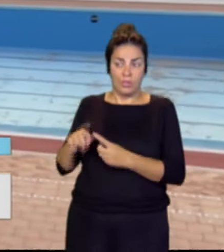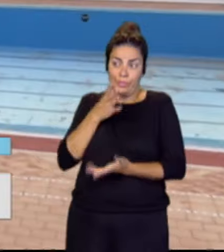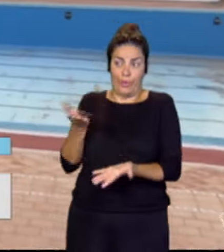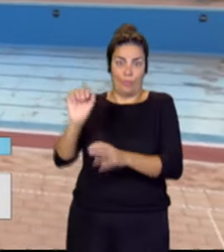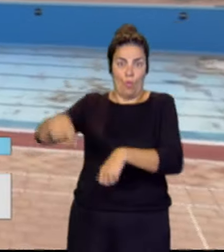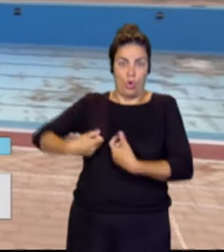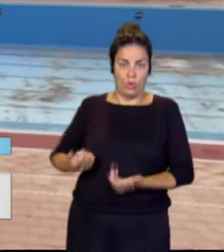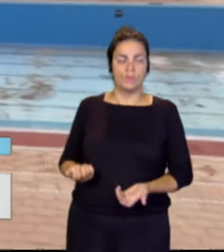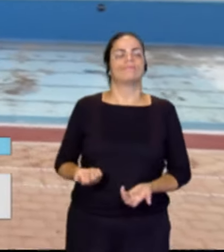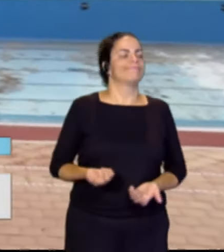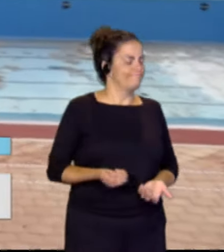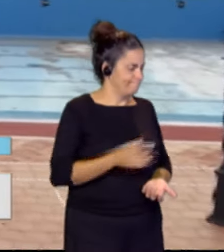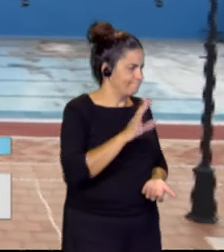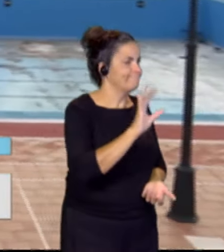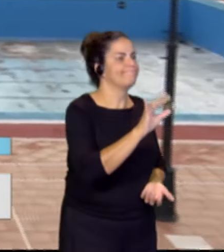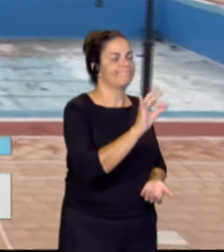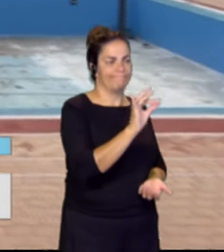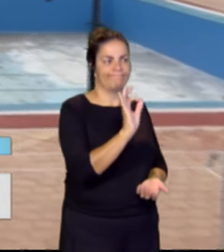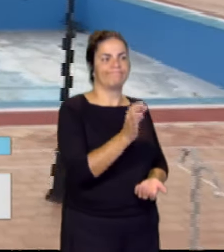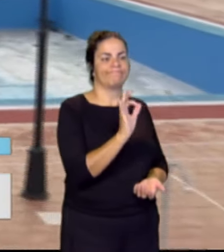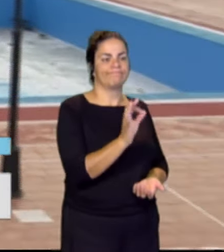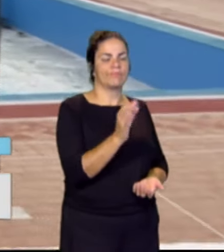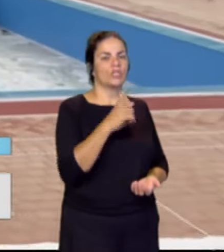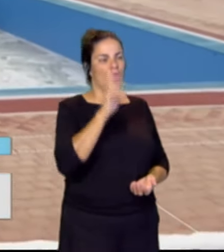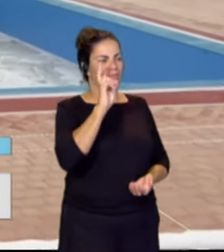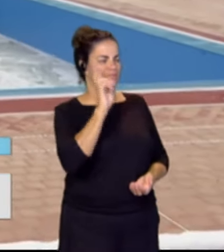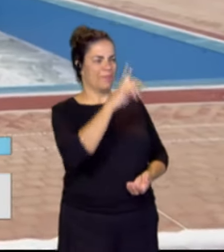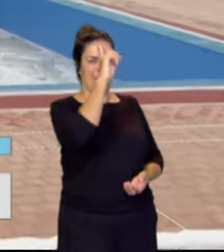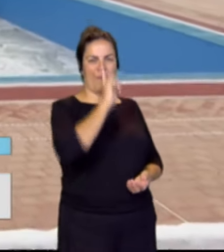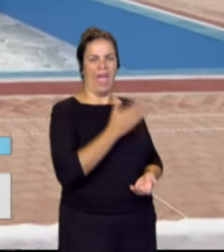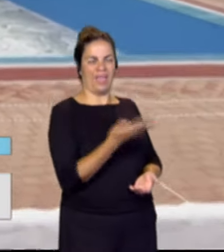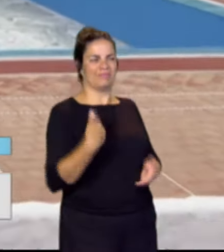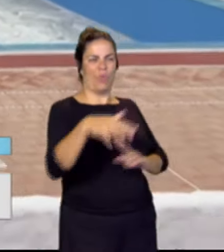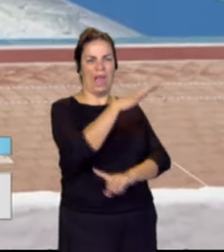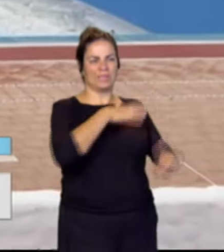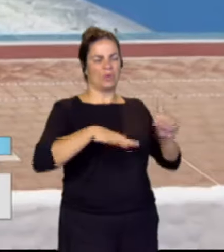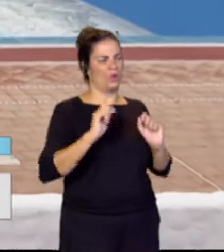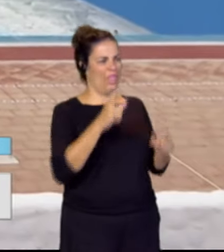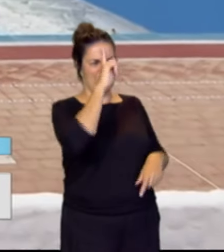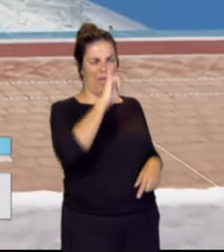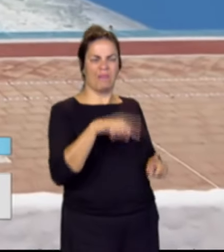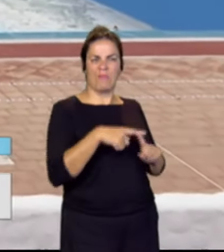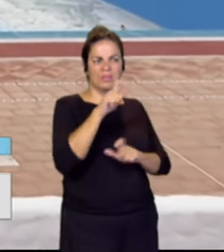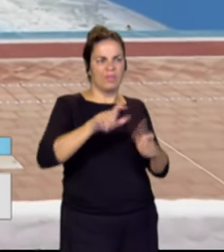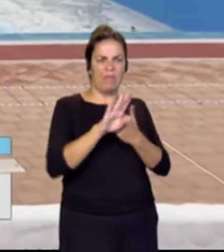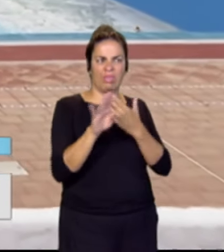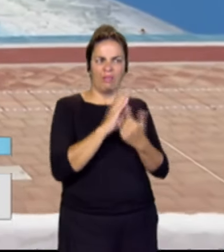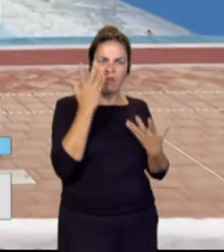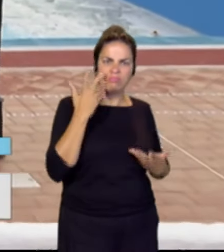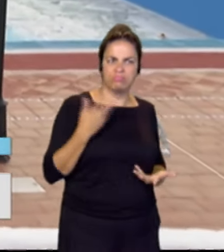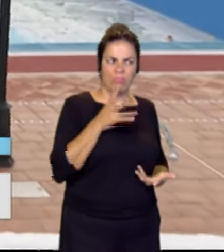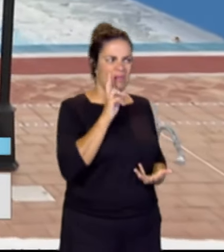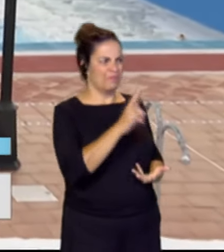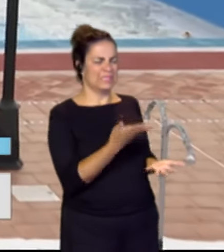vacía. Efectivamente. No es solo el aspecto, ¿no?, la imagen que generan el entorno y la tristeza que supone para los vecinos y vecinas del